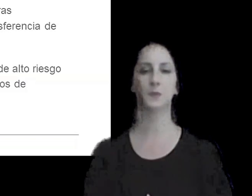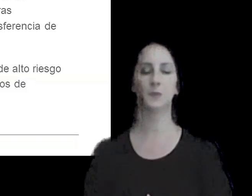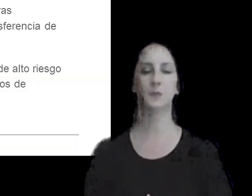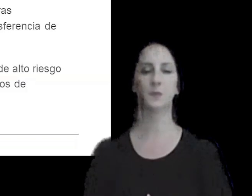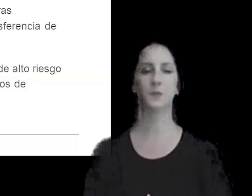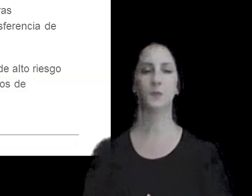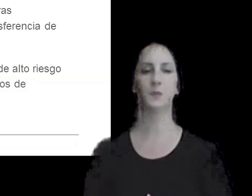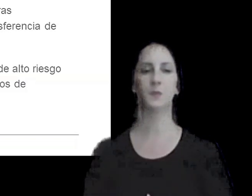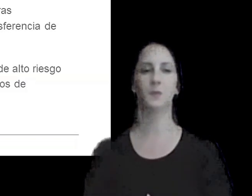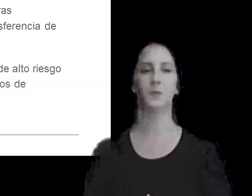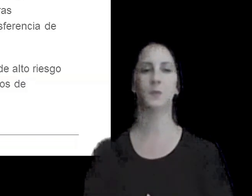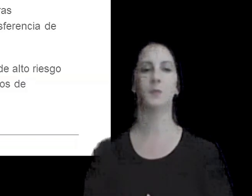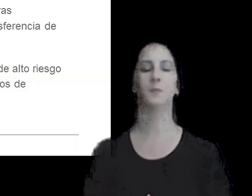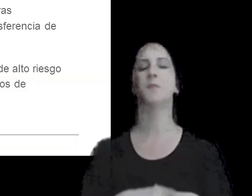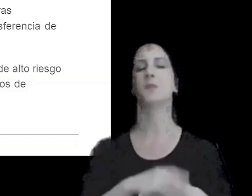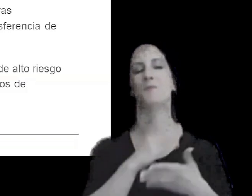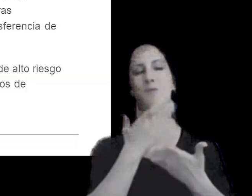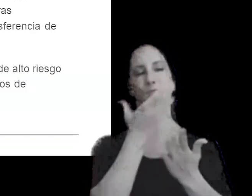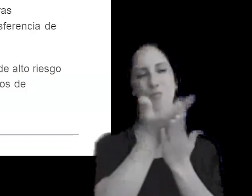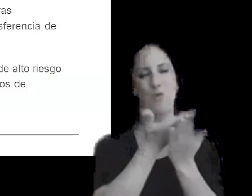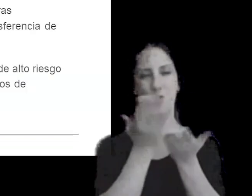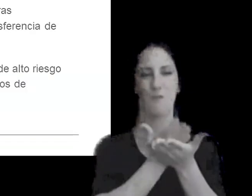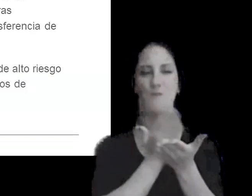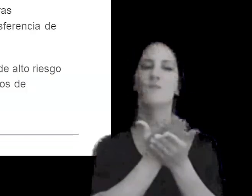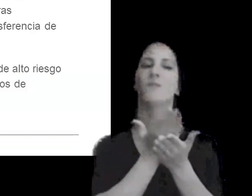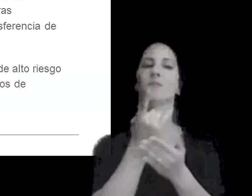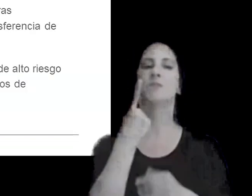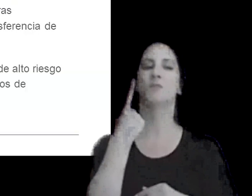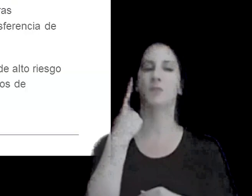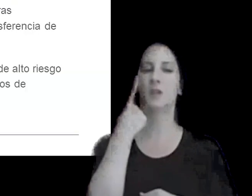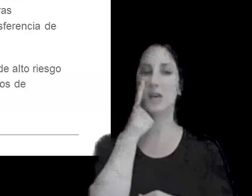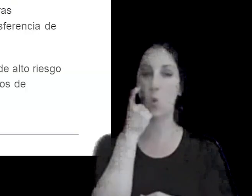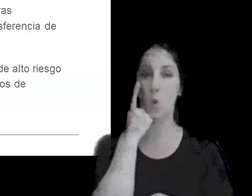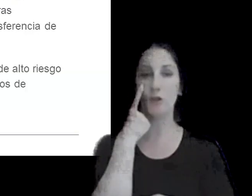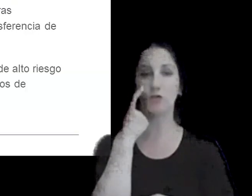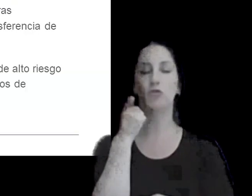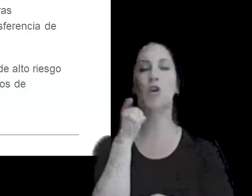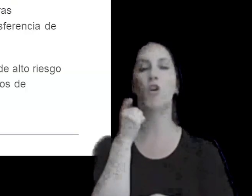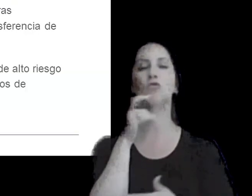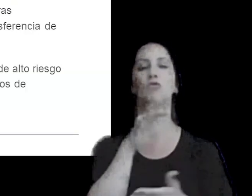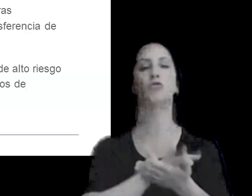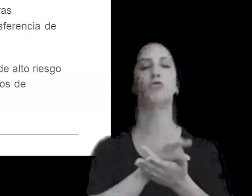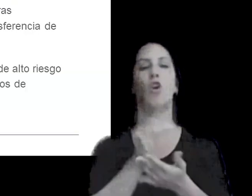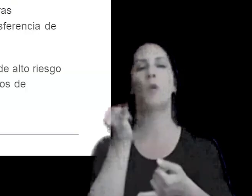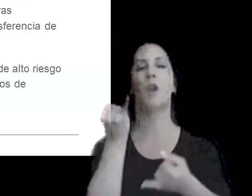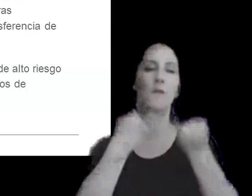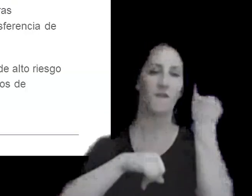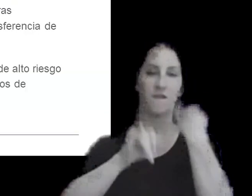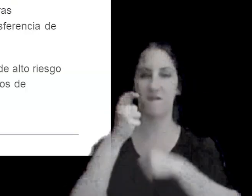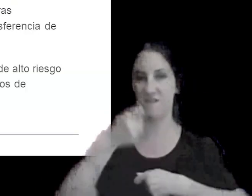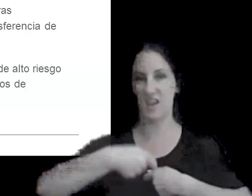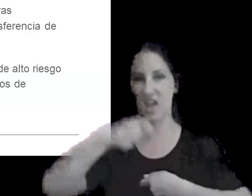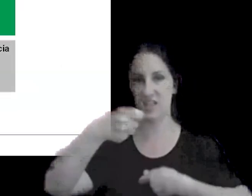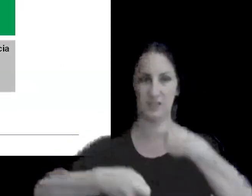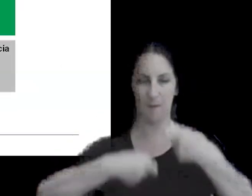los capítulos o las regulaciones relativas a operaciones de financiamiento